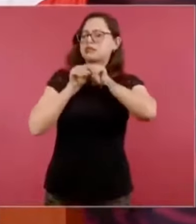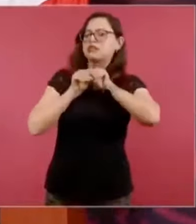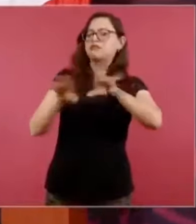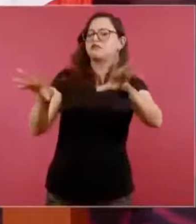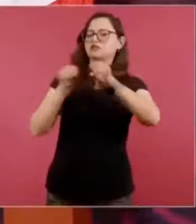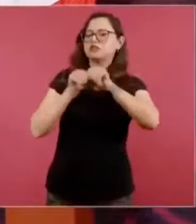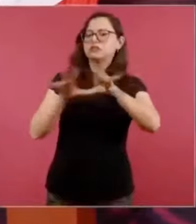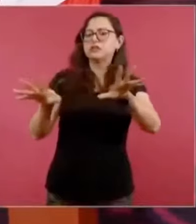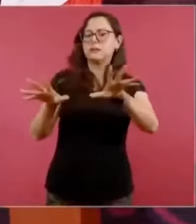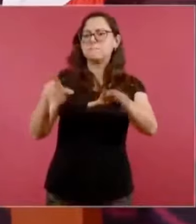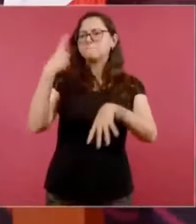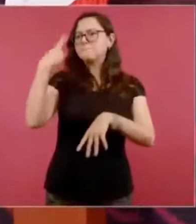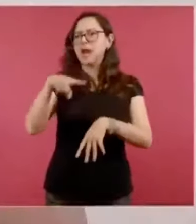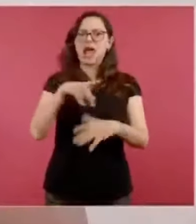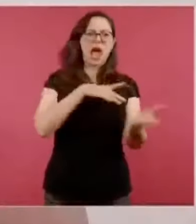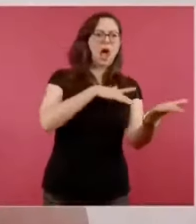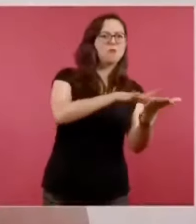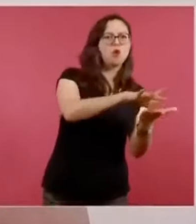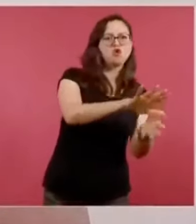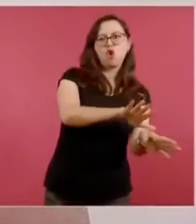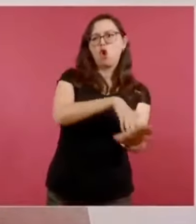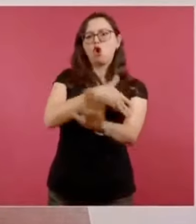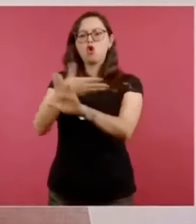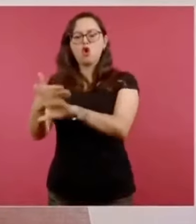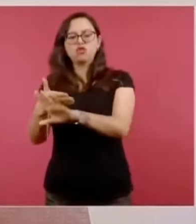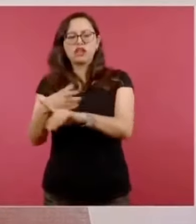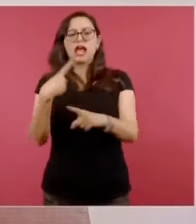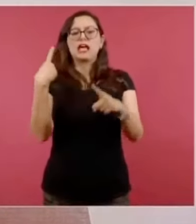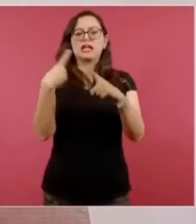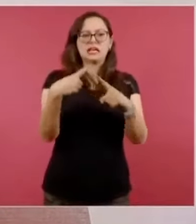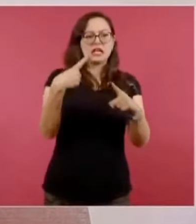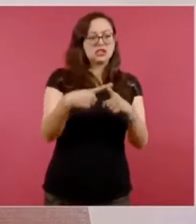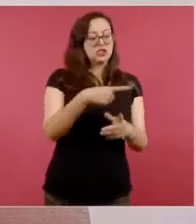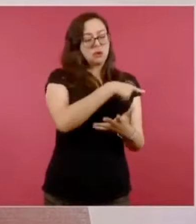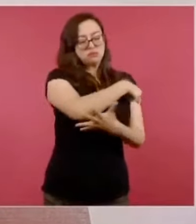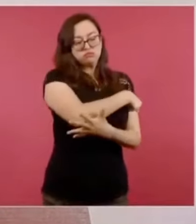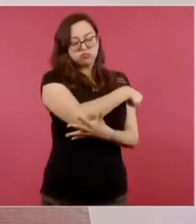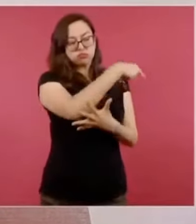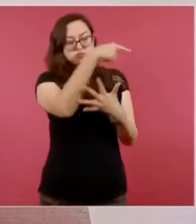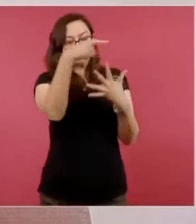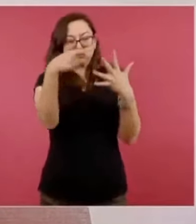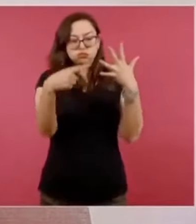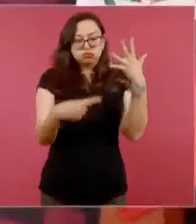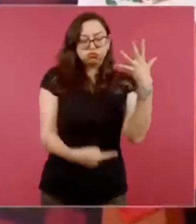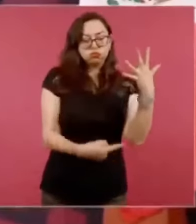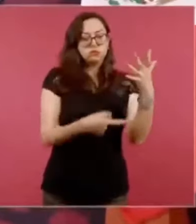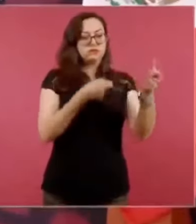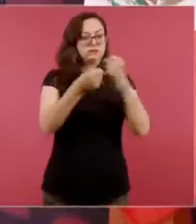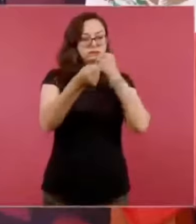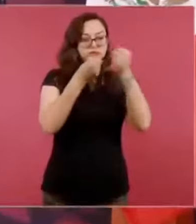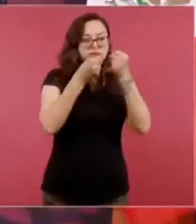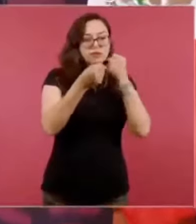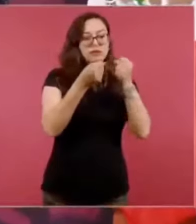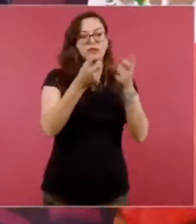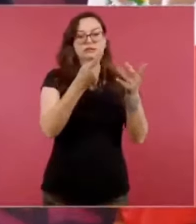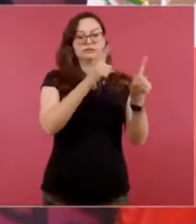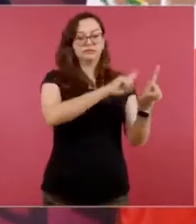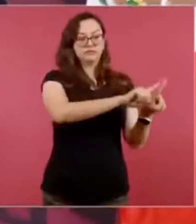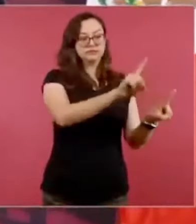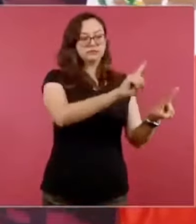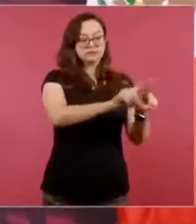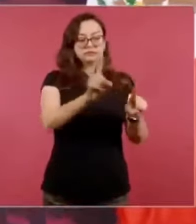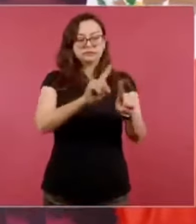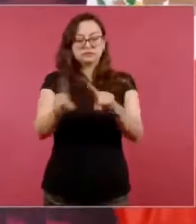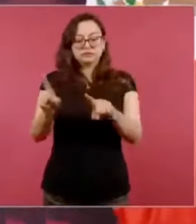del Reforma, del Universal, de Radio Fórmula, de Azteca, que ahora está